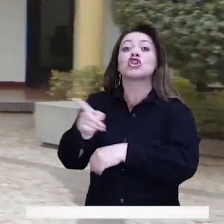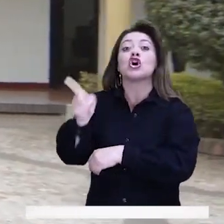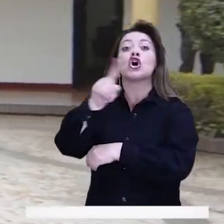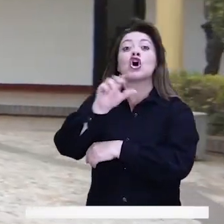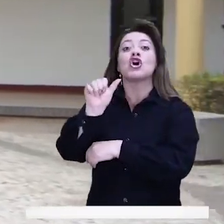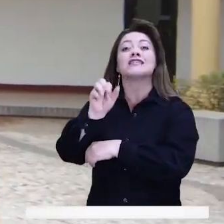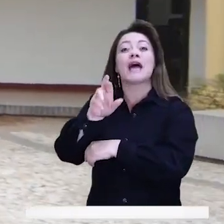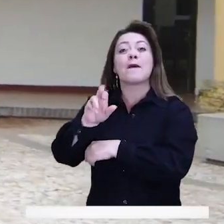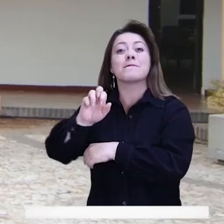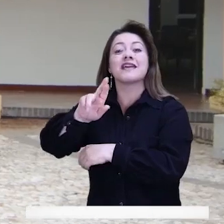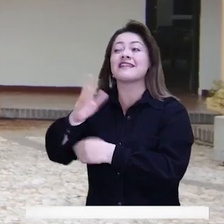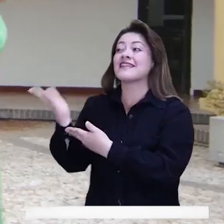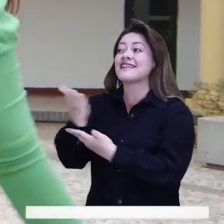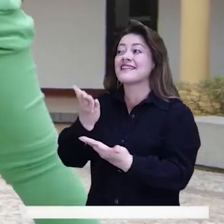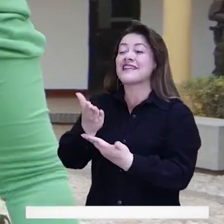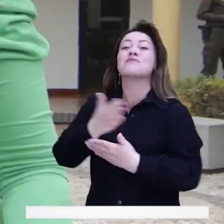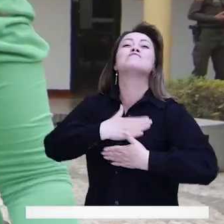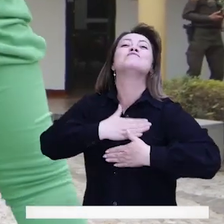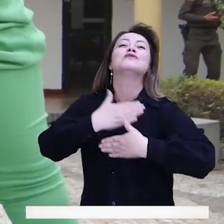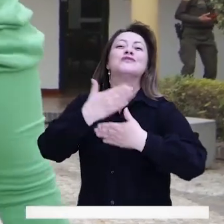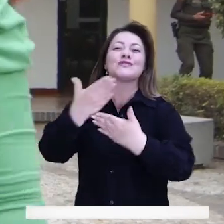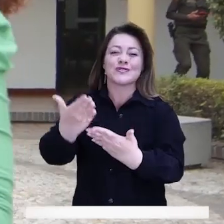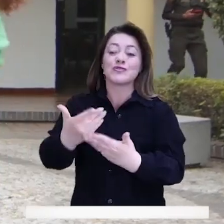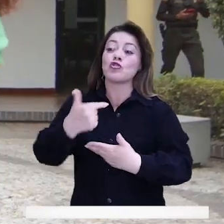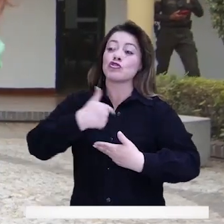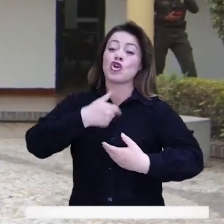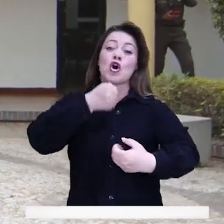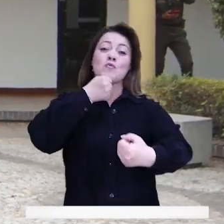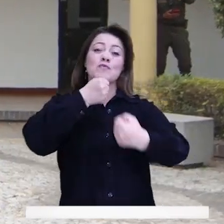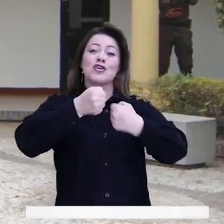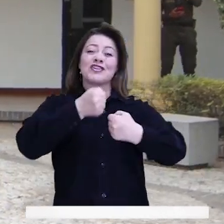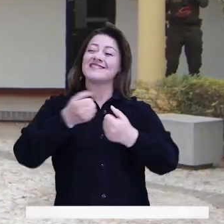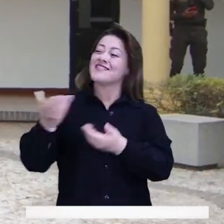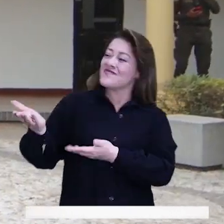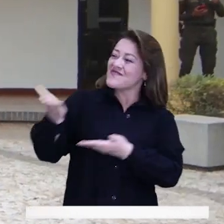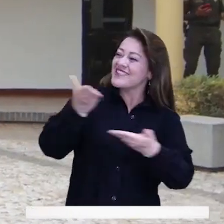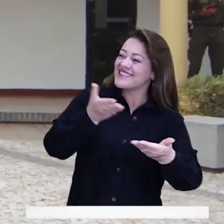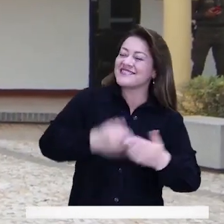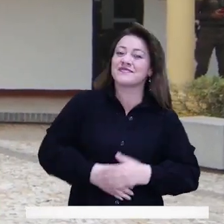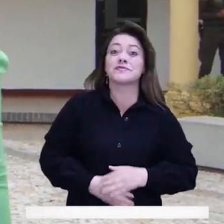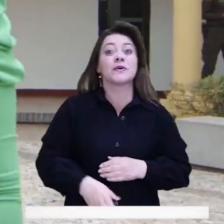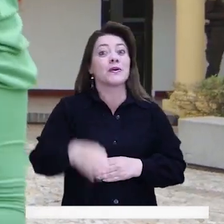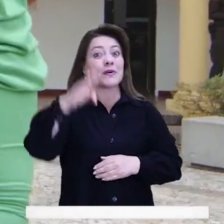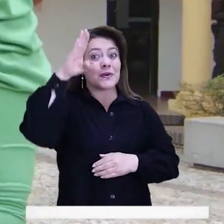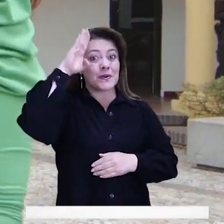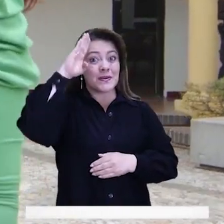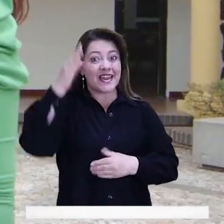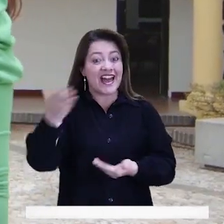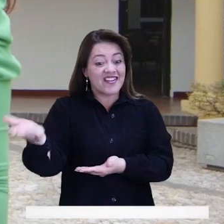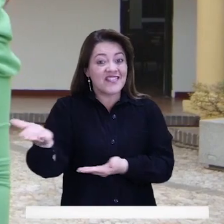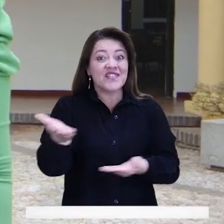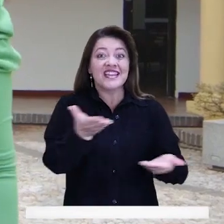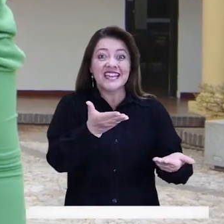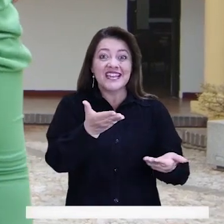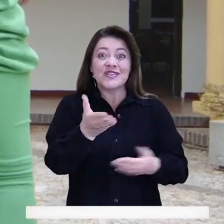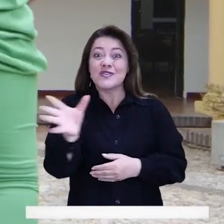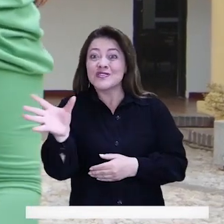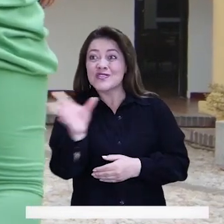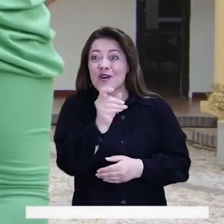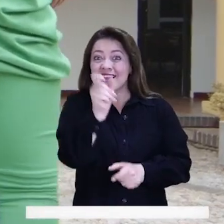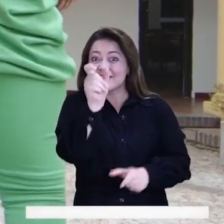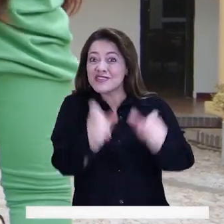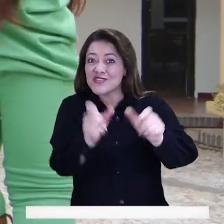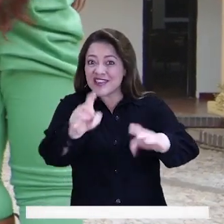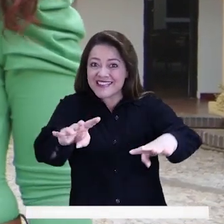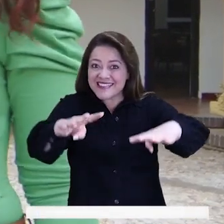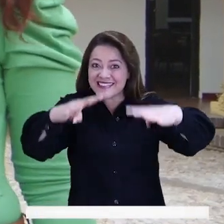Doctor Samira Bisambra, ¡Mucho gusto! Soy Fernanda González, la reportera del magazine. Queremos darle la bienvenida a nuestro magazine. Hola, bienvenidos acá a